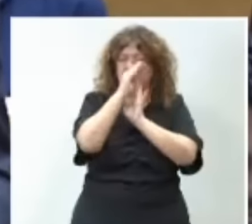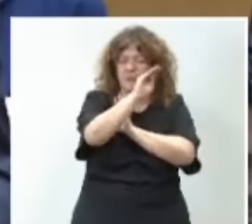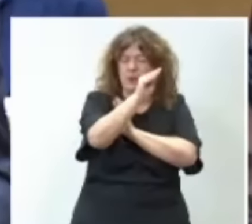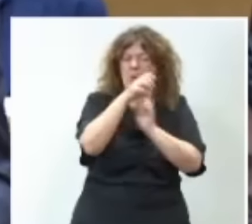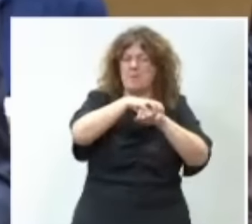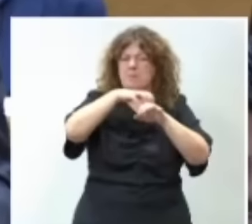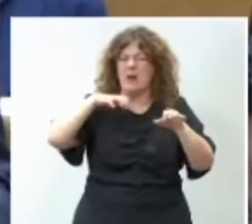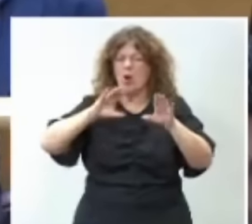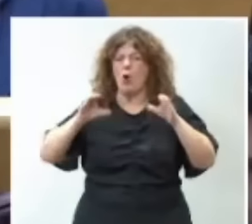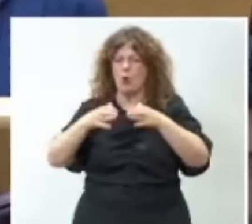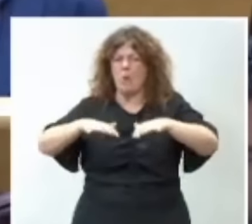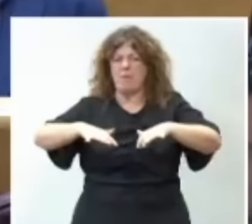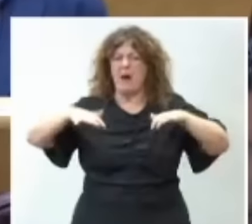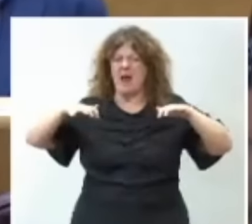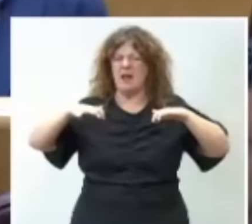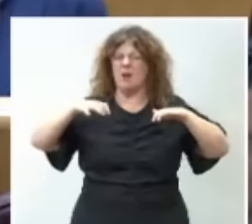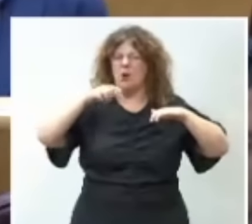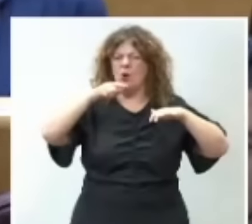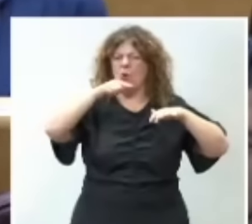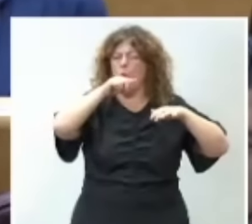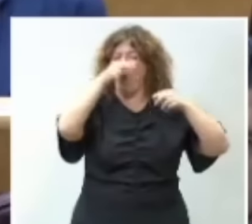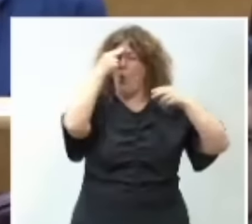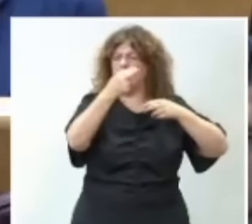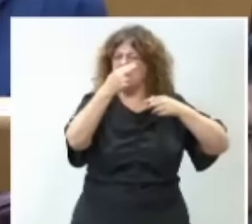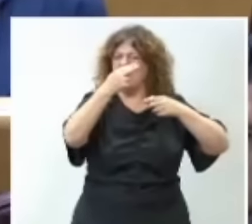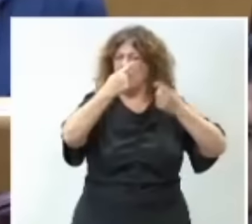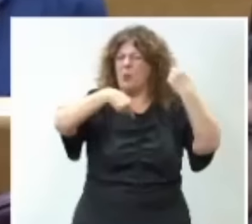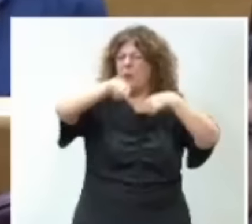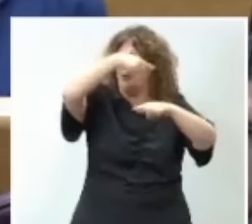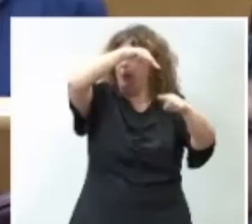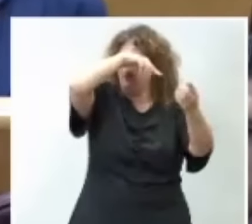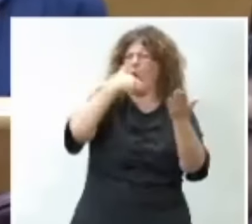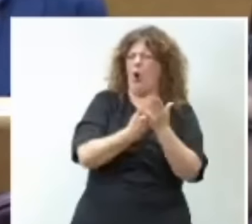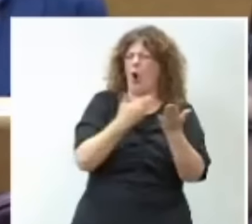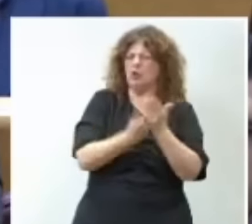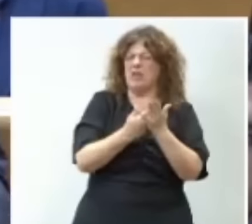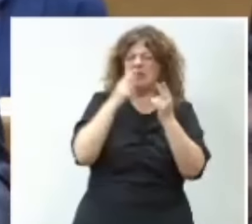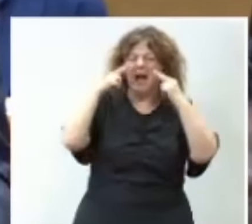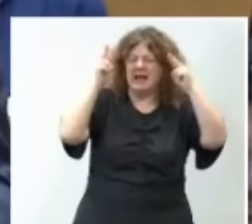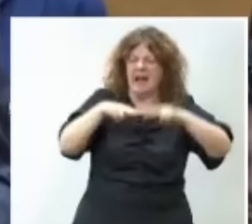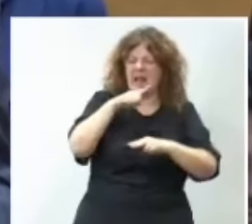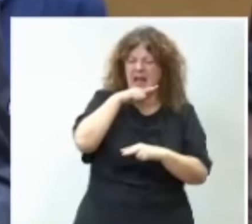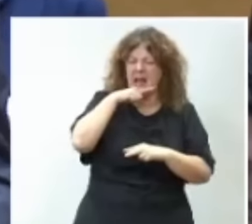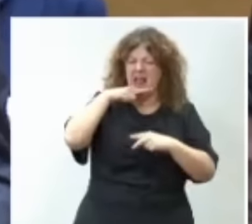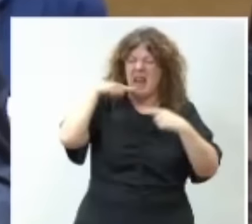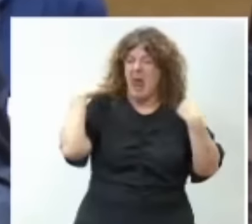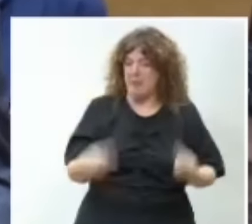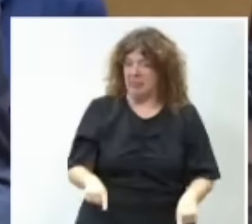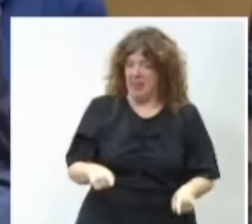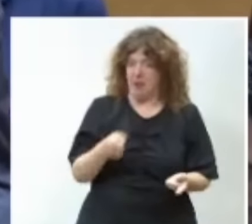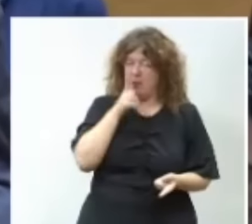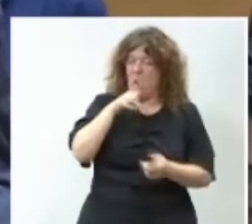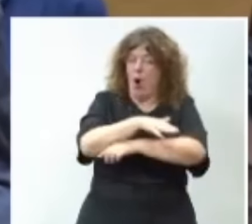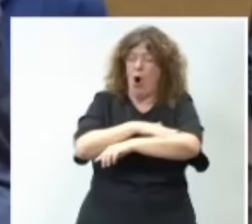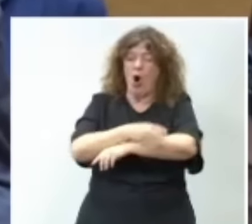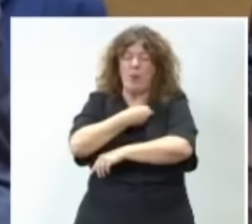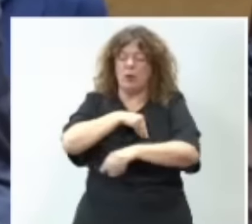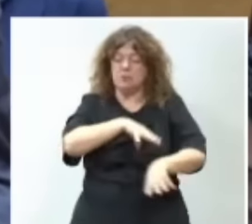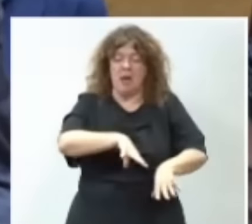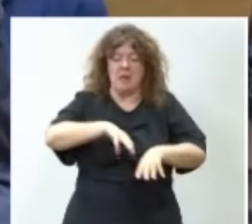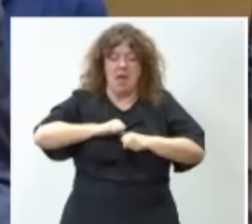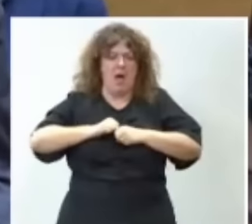mayoritario de esta Cámara. Usted constata una realidad lamentable, que el Gobierno de España no fue capaz,